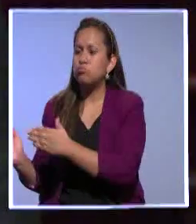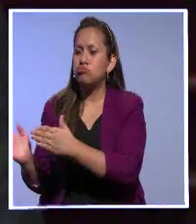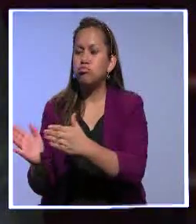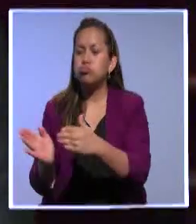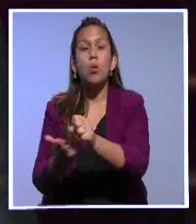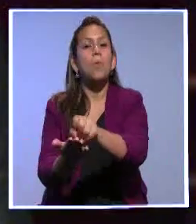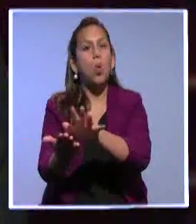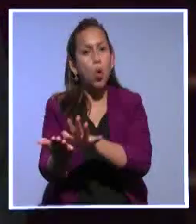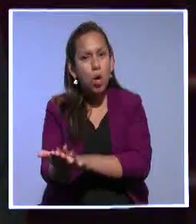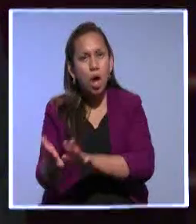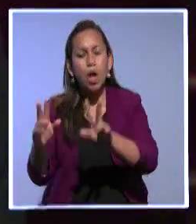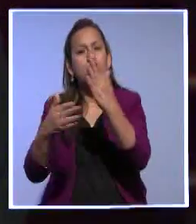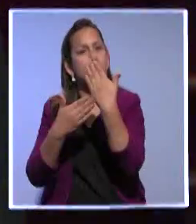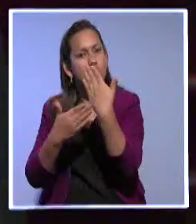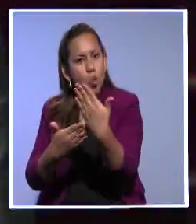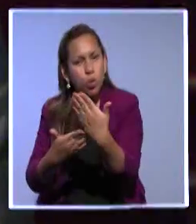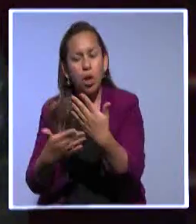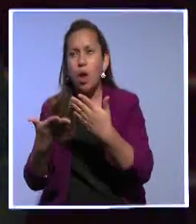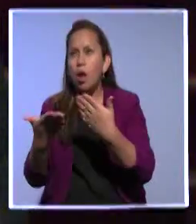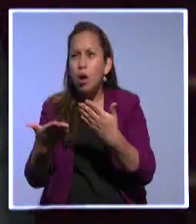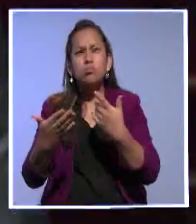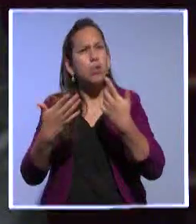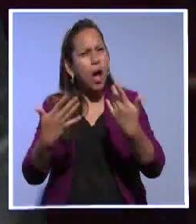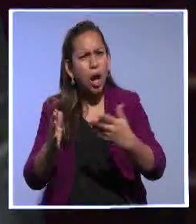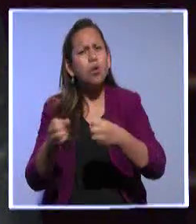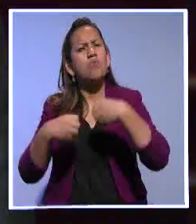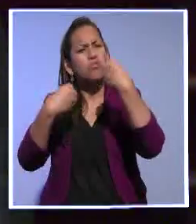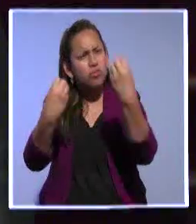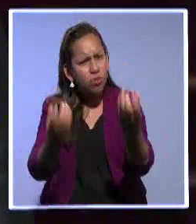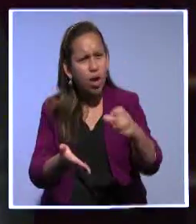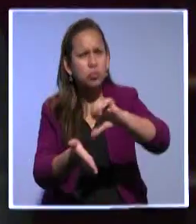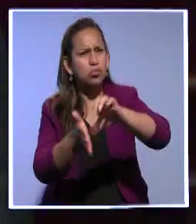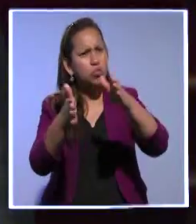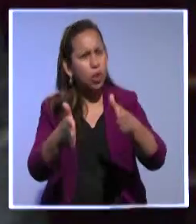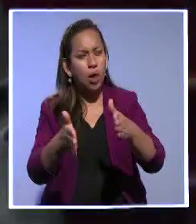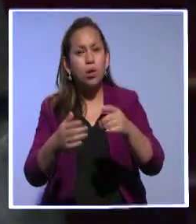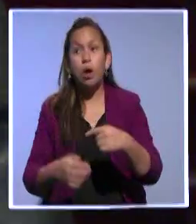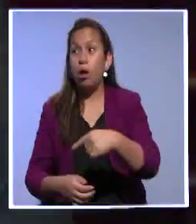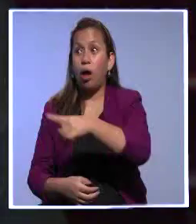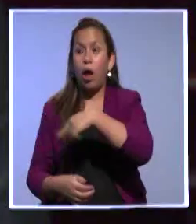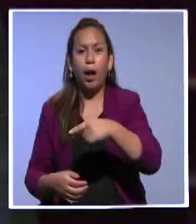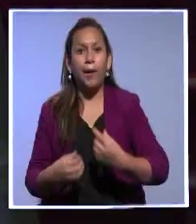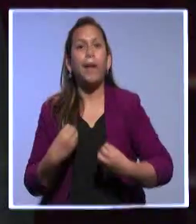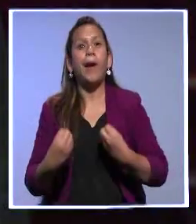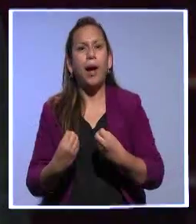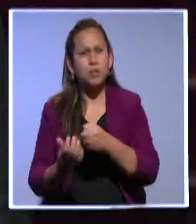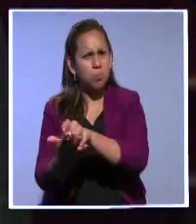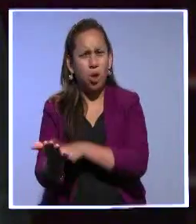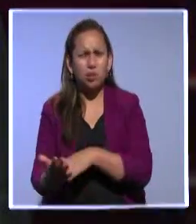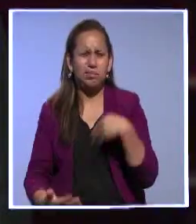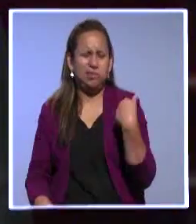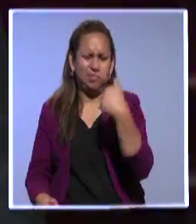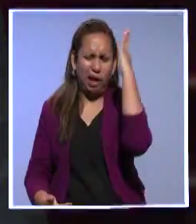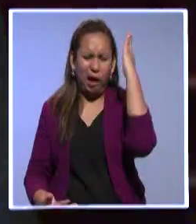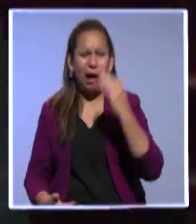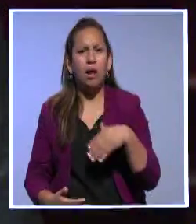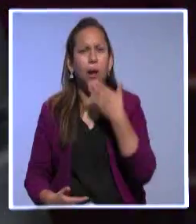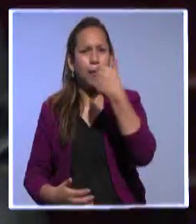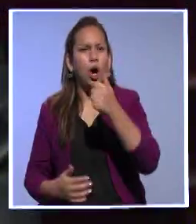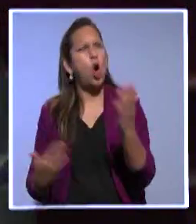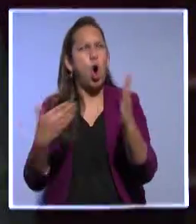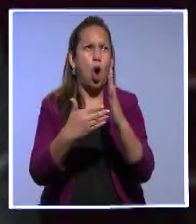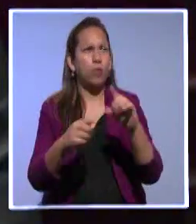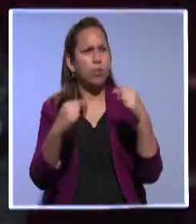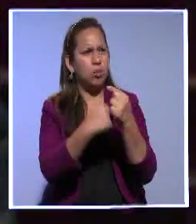que procuran fundamentar su campaña electoral es en estar en contra del proyecto político de la Revolución Ciudadana. Más aún,